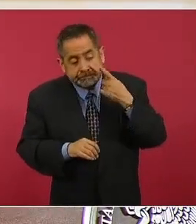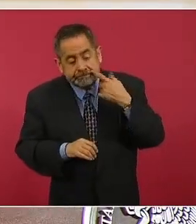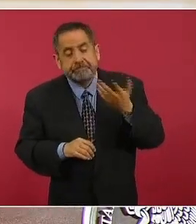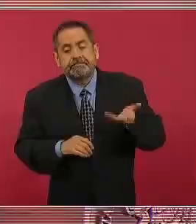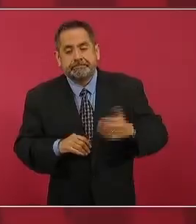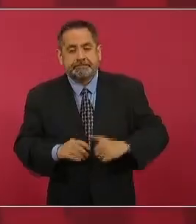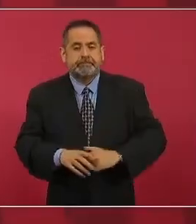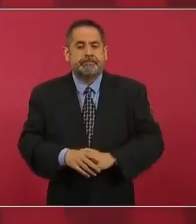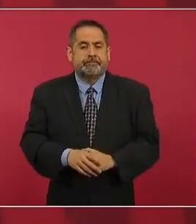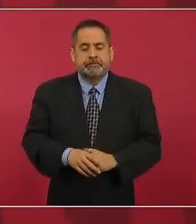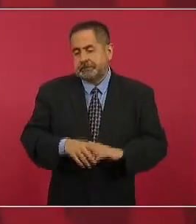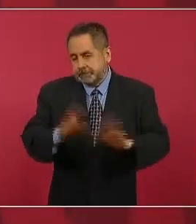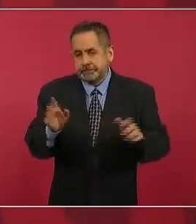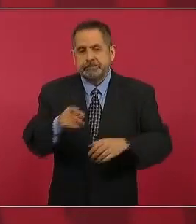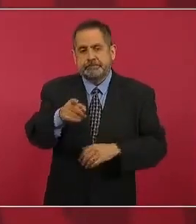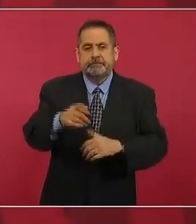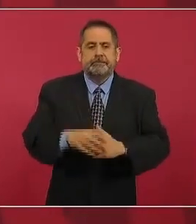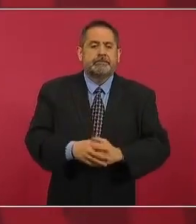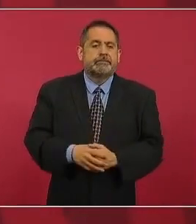pero bueno